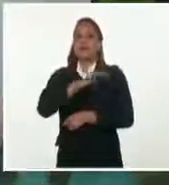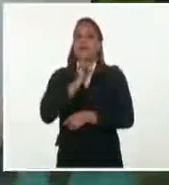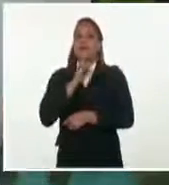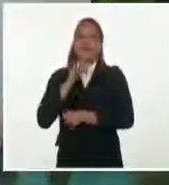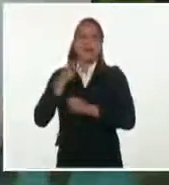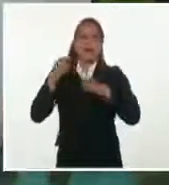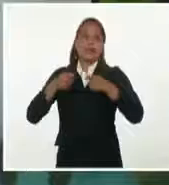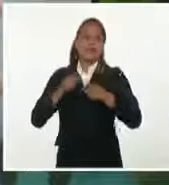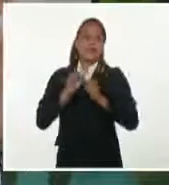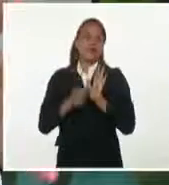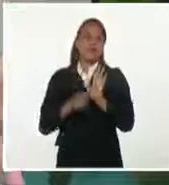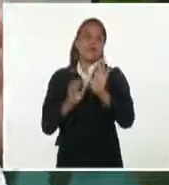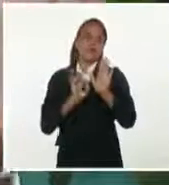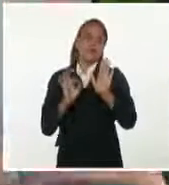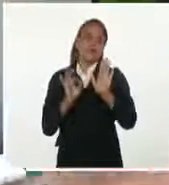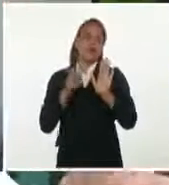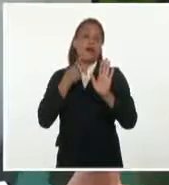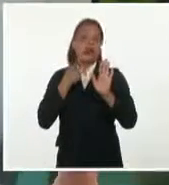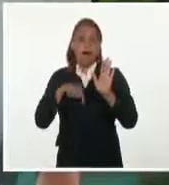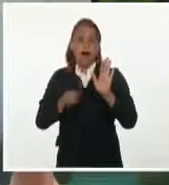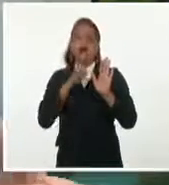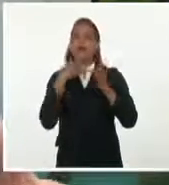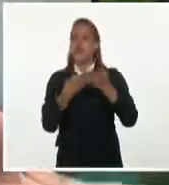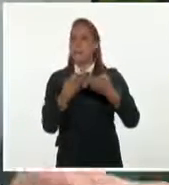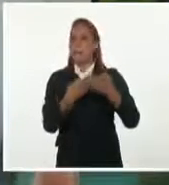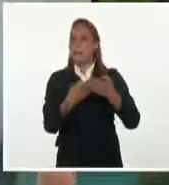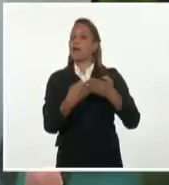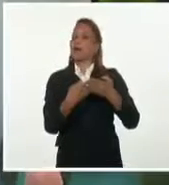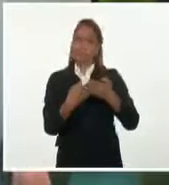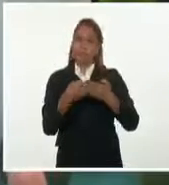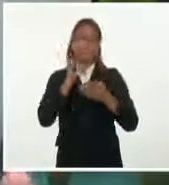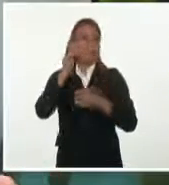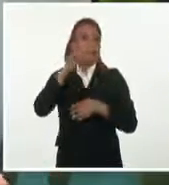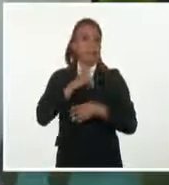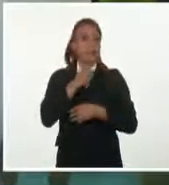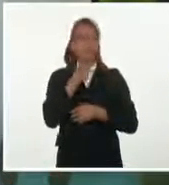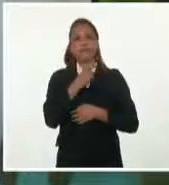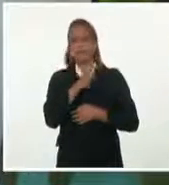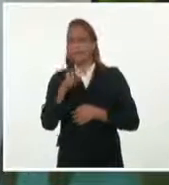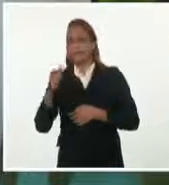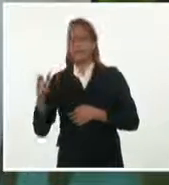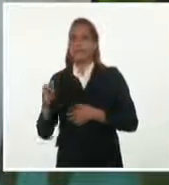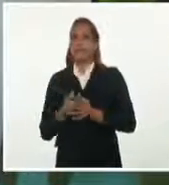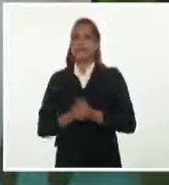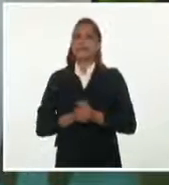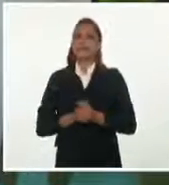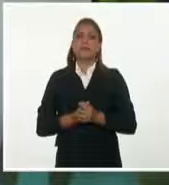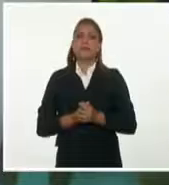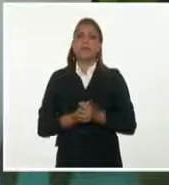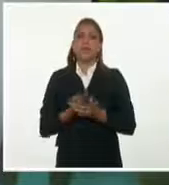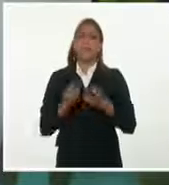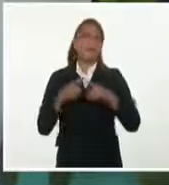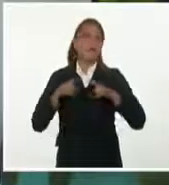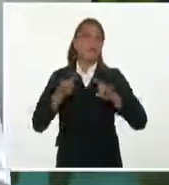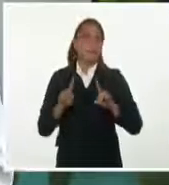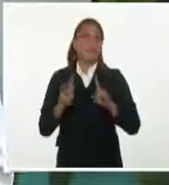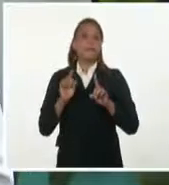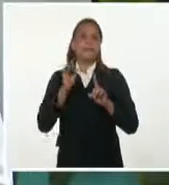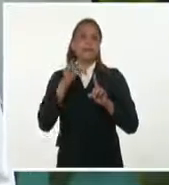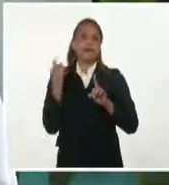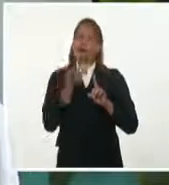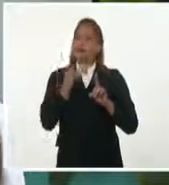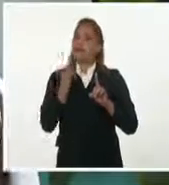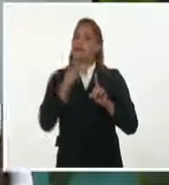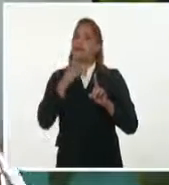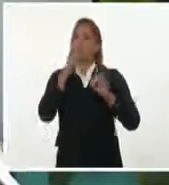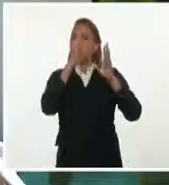no lo tenemos demostrado porque eso la única manera de demostrarlo es la vacunación de cientos de miles de personas. Entonces, pero el hecho de que tengamos buenos